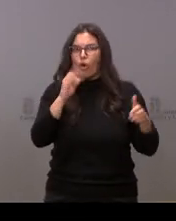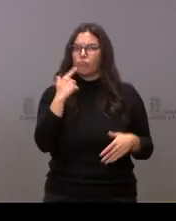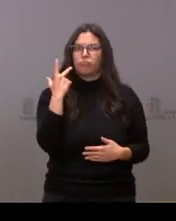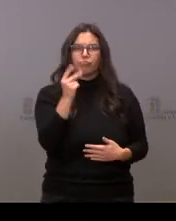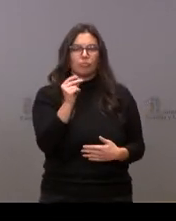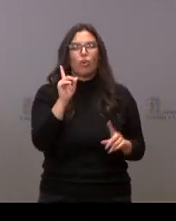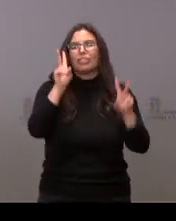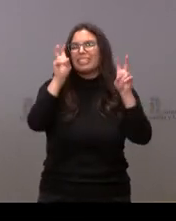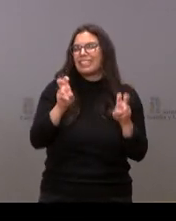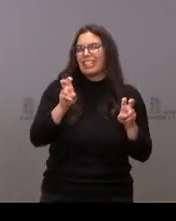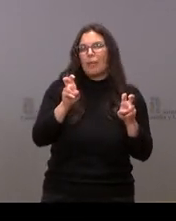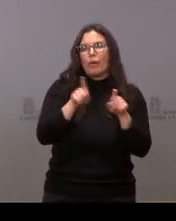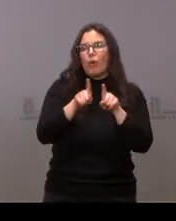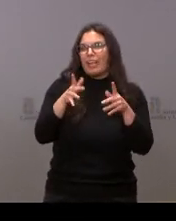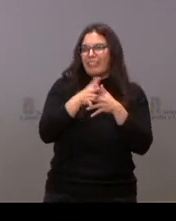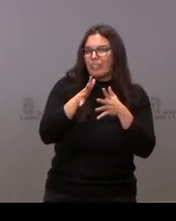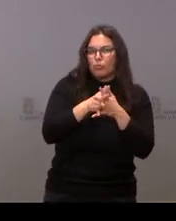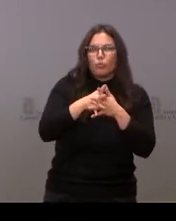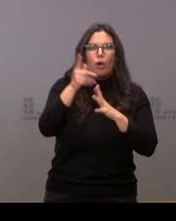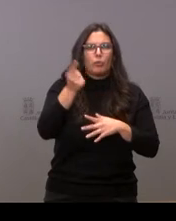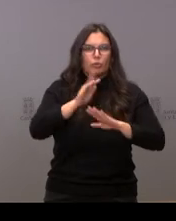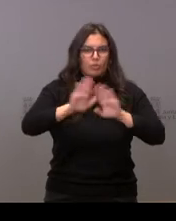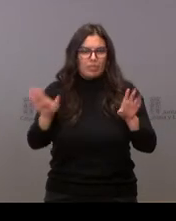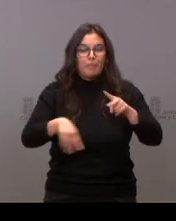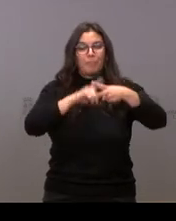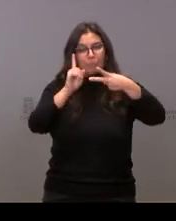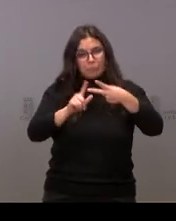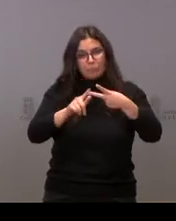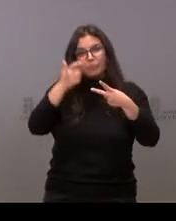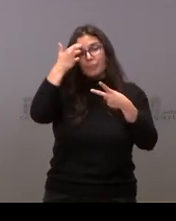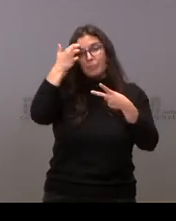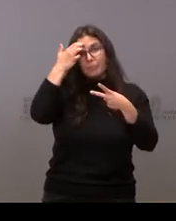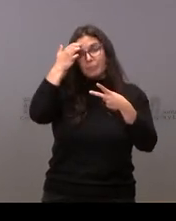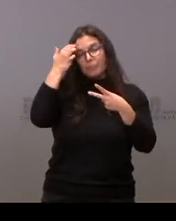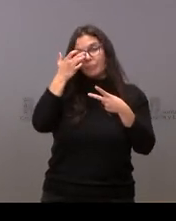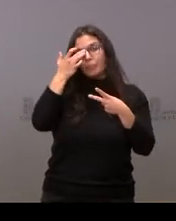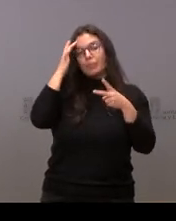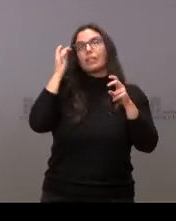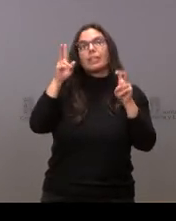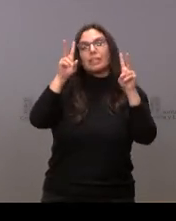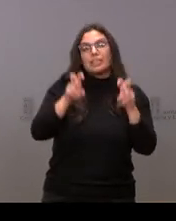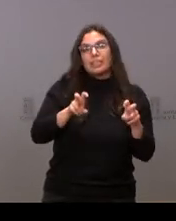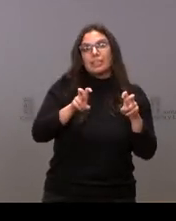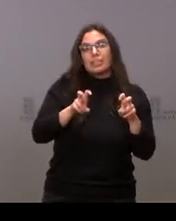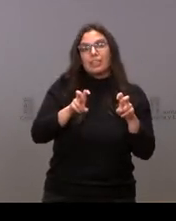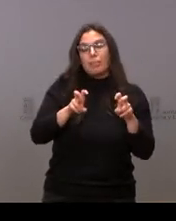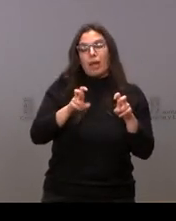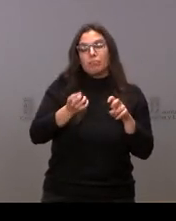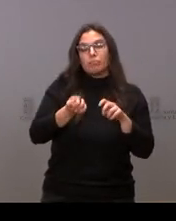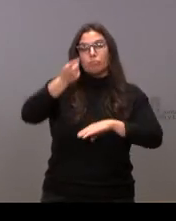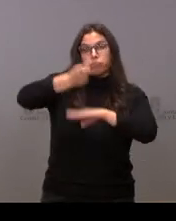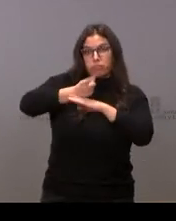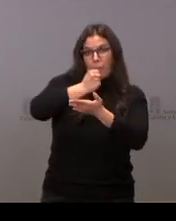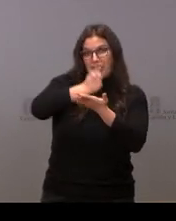carácter, de infraestructuras, de carácter presupuestario. Y por otra parte, respecto a la implantación del pasaporte COVID,